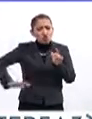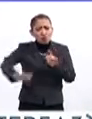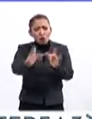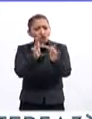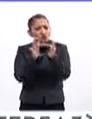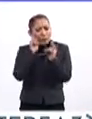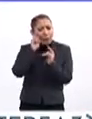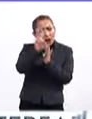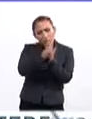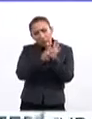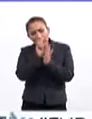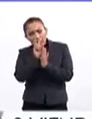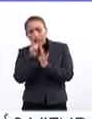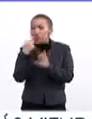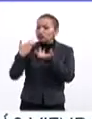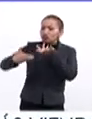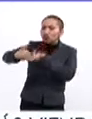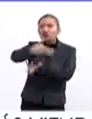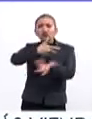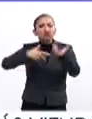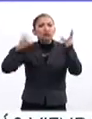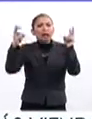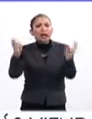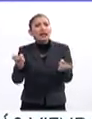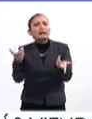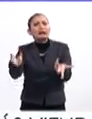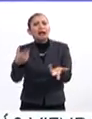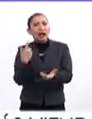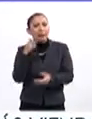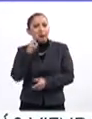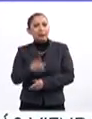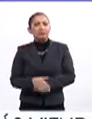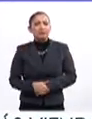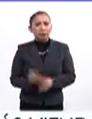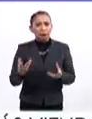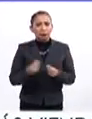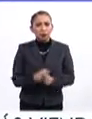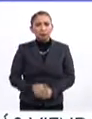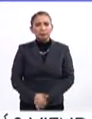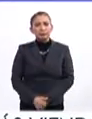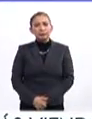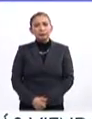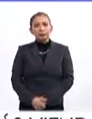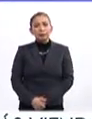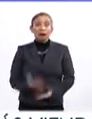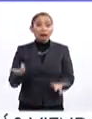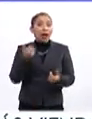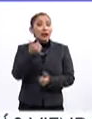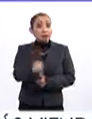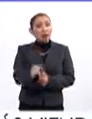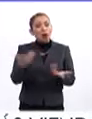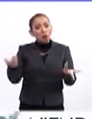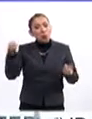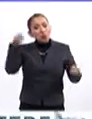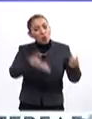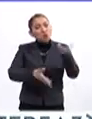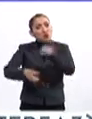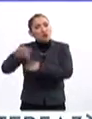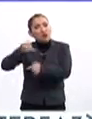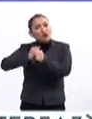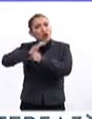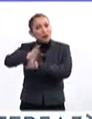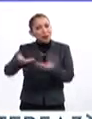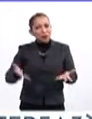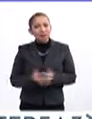observar un video y luego comentar los contenidos de lo que hayan observado juntos. Y de esta manera están compartiendo esa